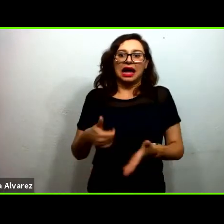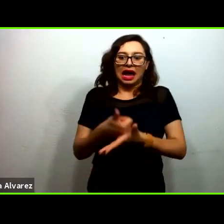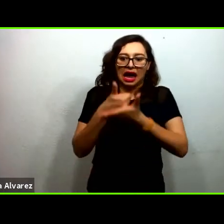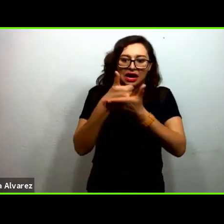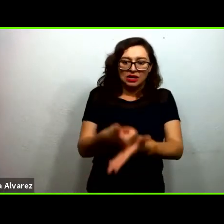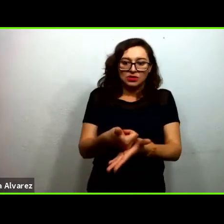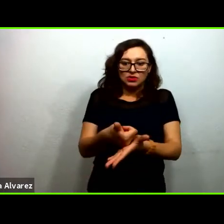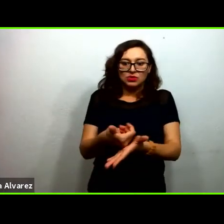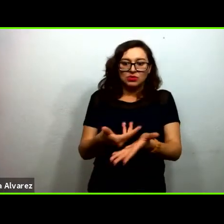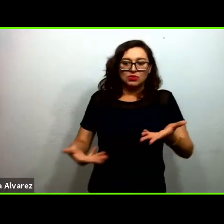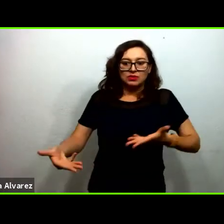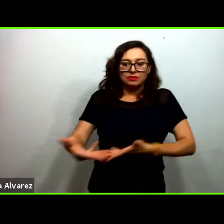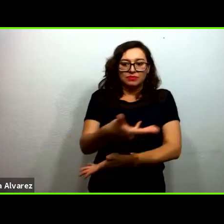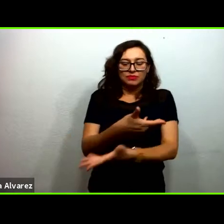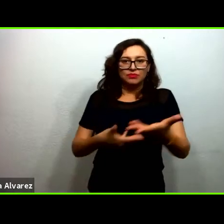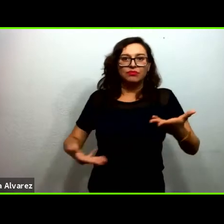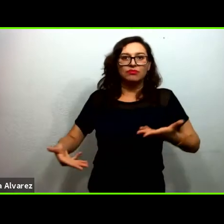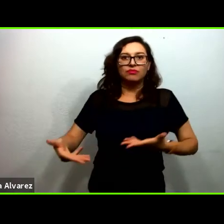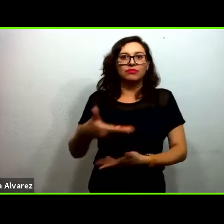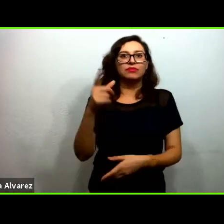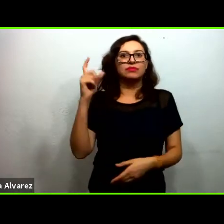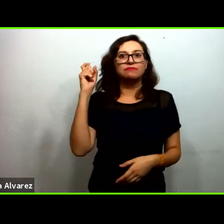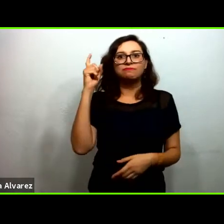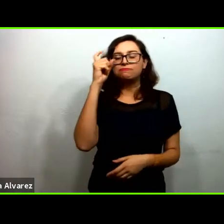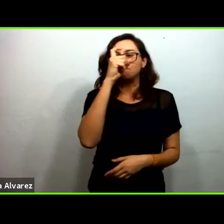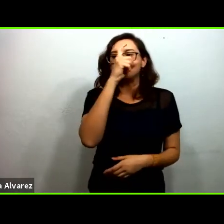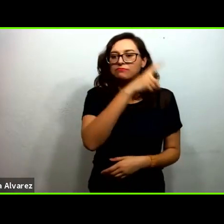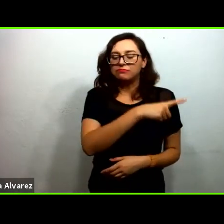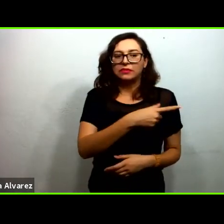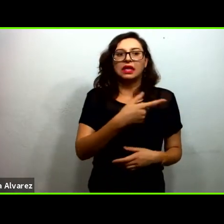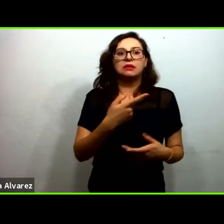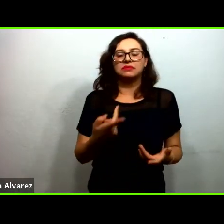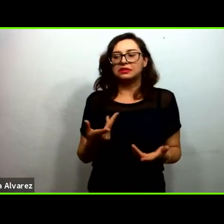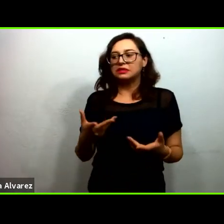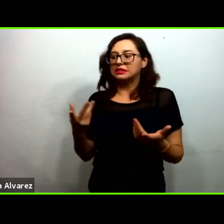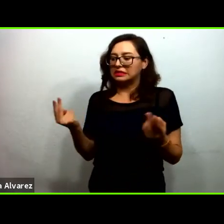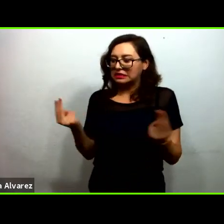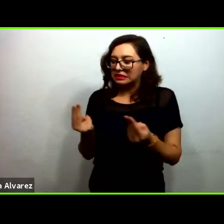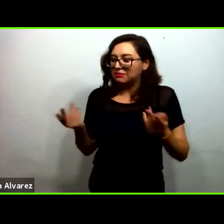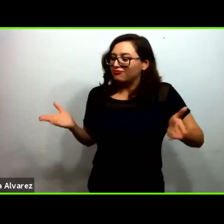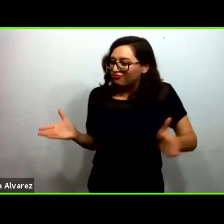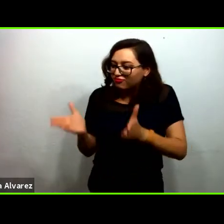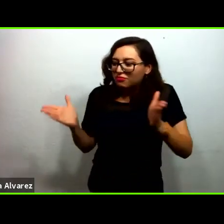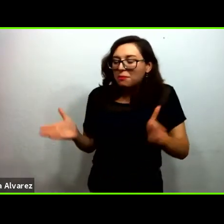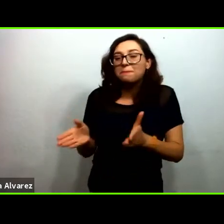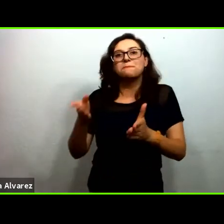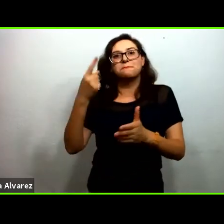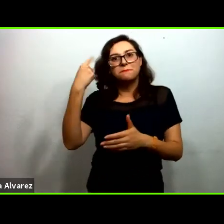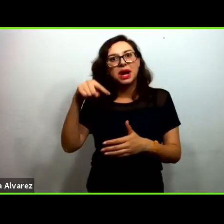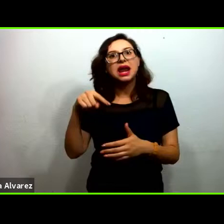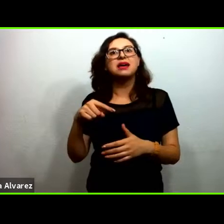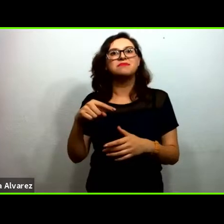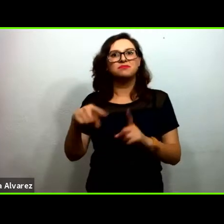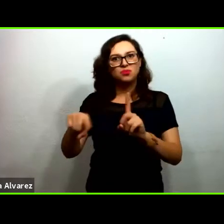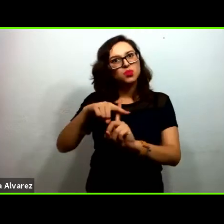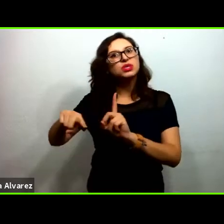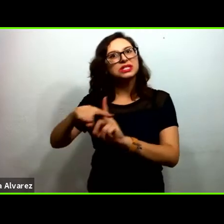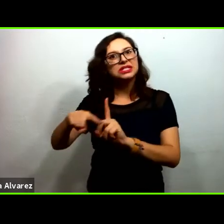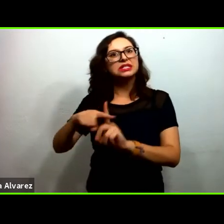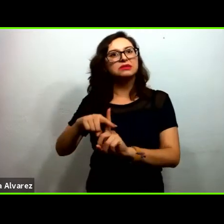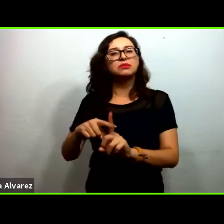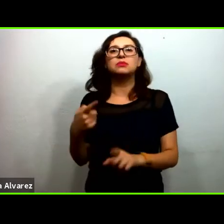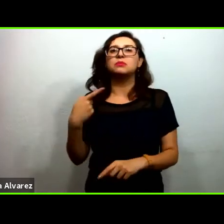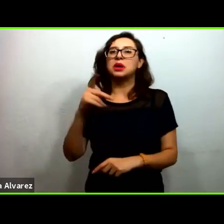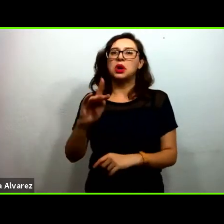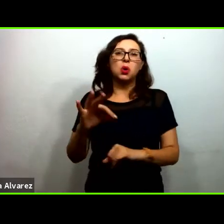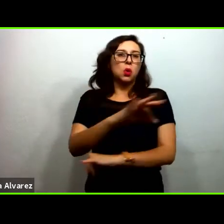que da condiciones favorables para emprenderlas pero acabaría diciendo una cosa para que